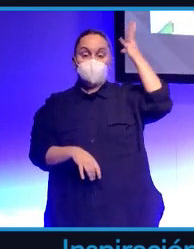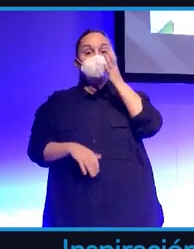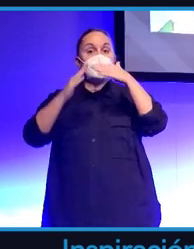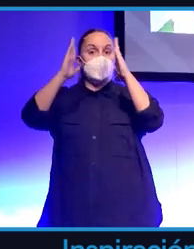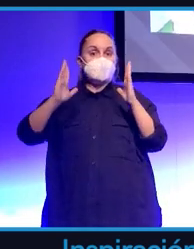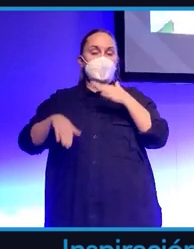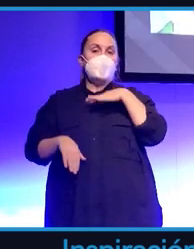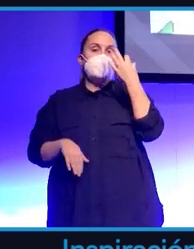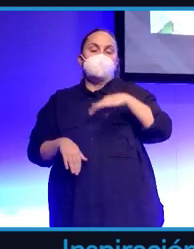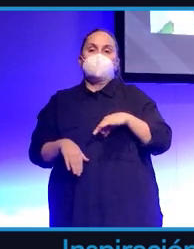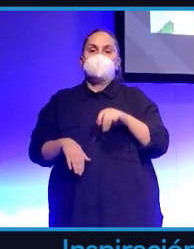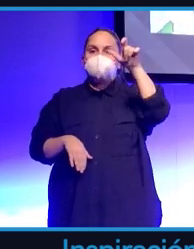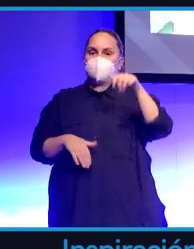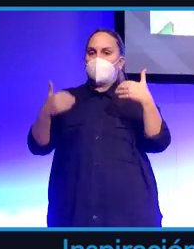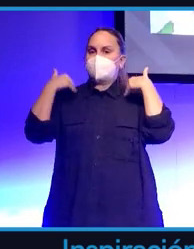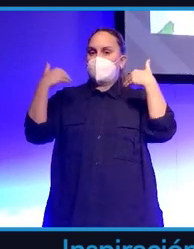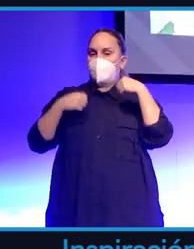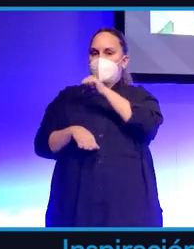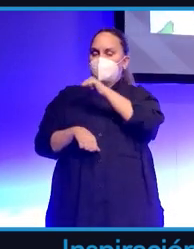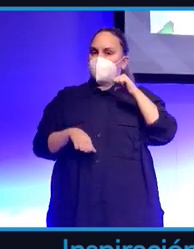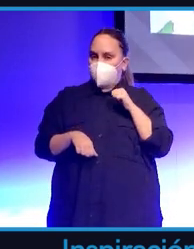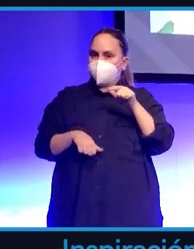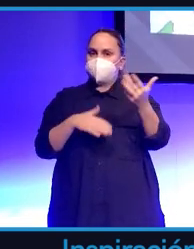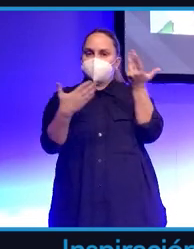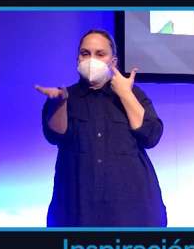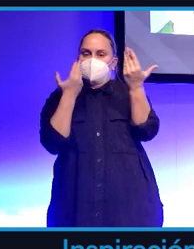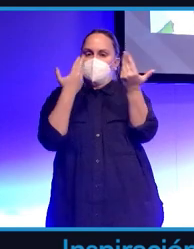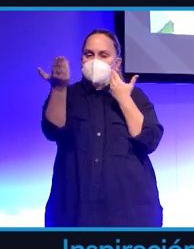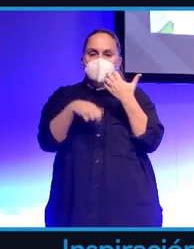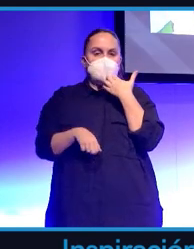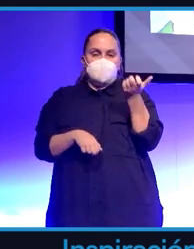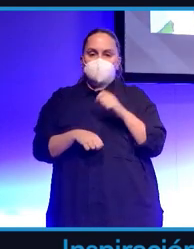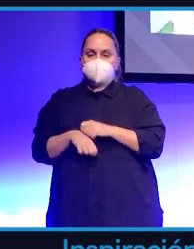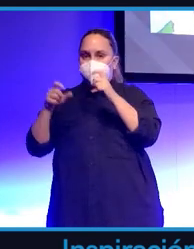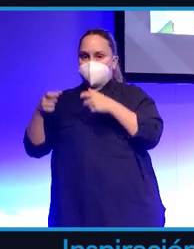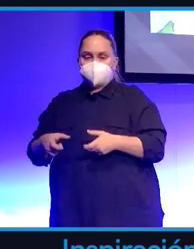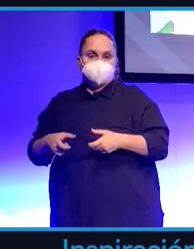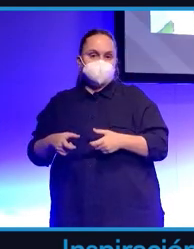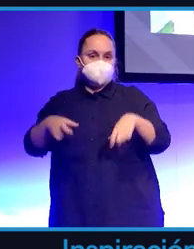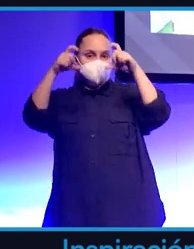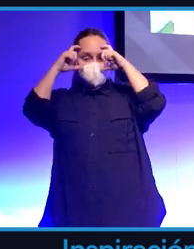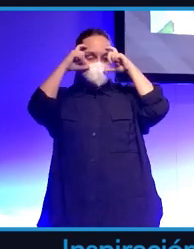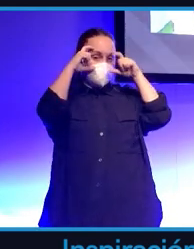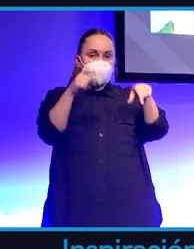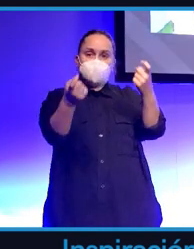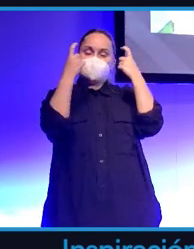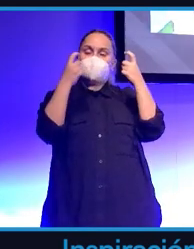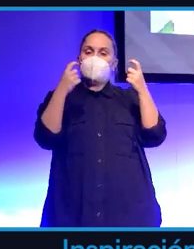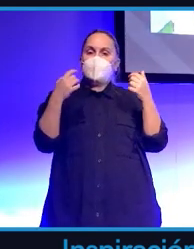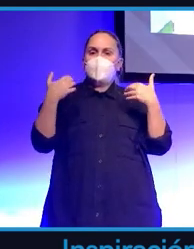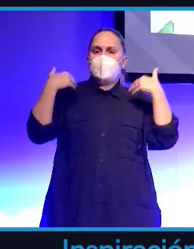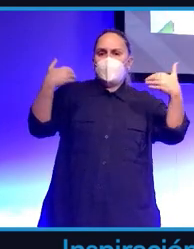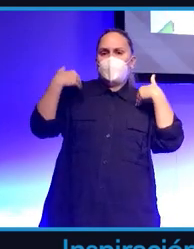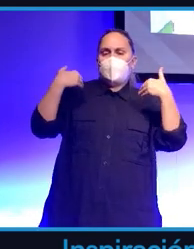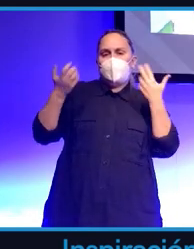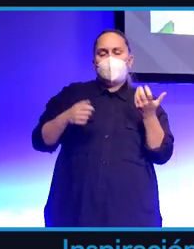casa por ejemplo puedes tener un entrenador personal que de repente te enseña cómo hacer fitness y de repente es un